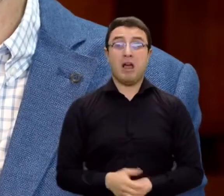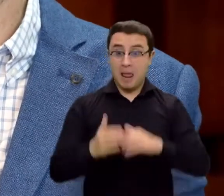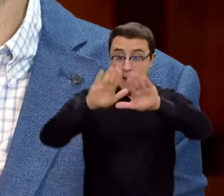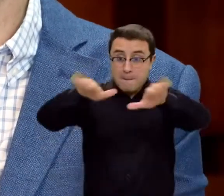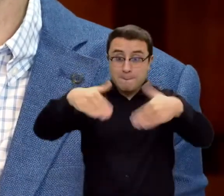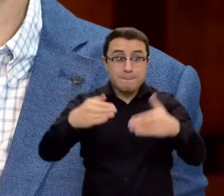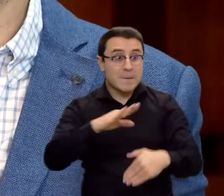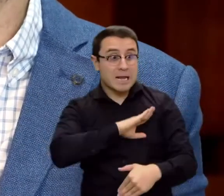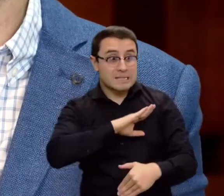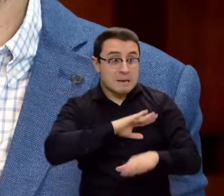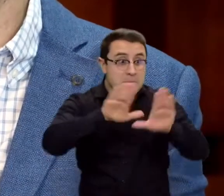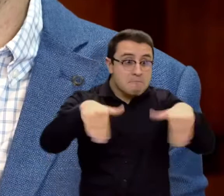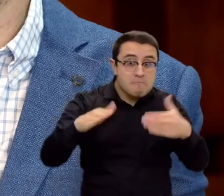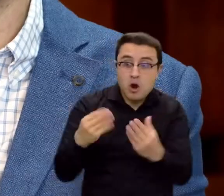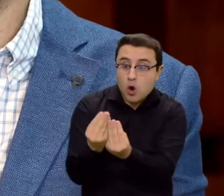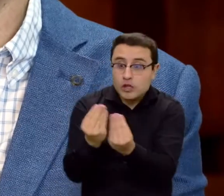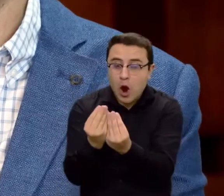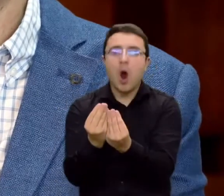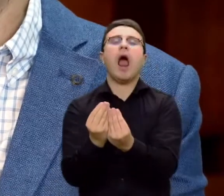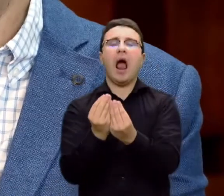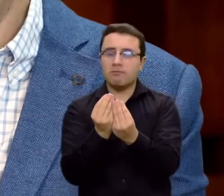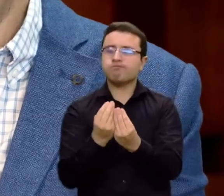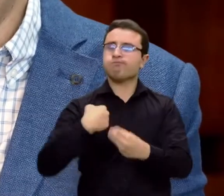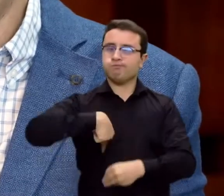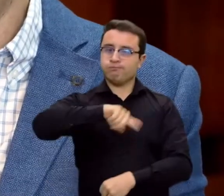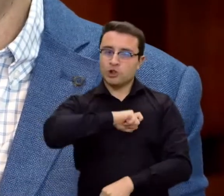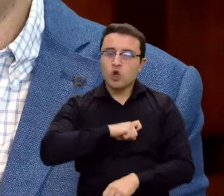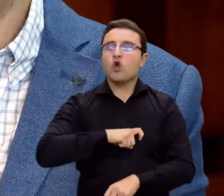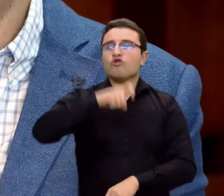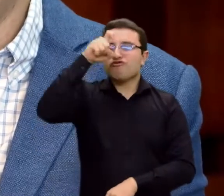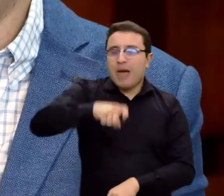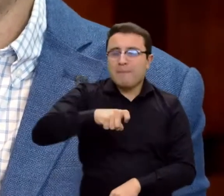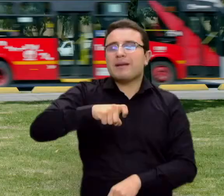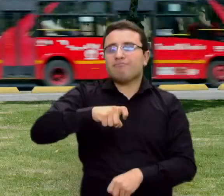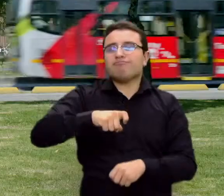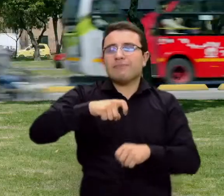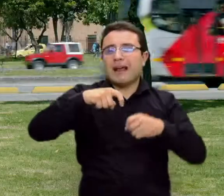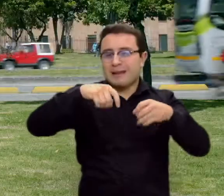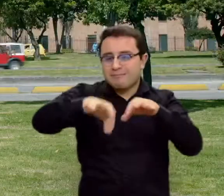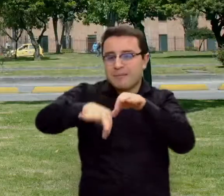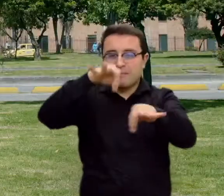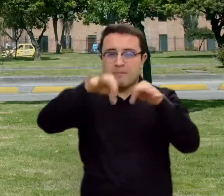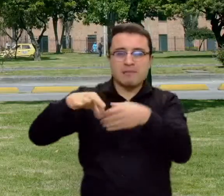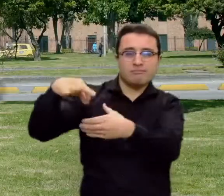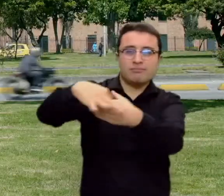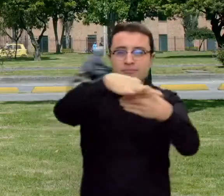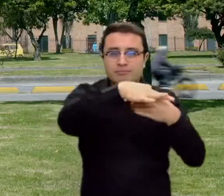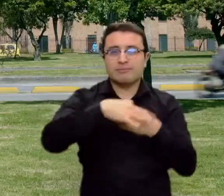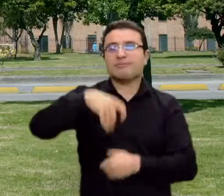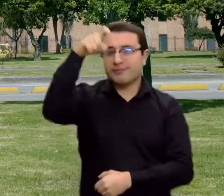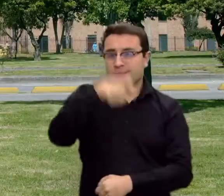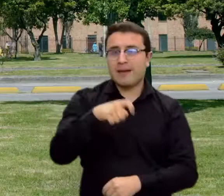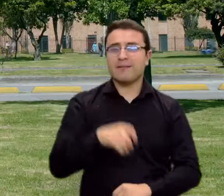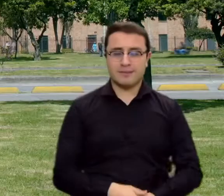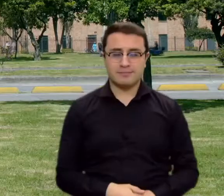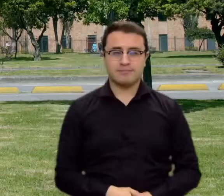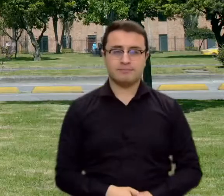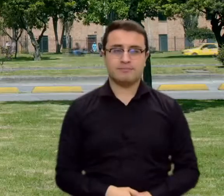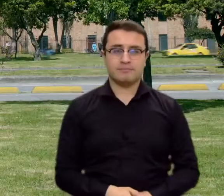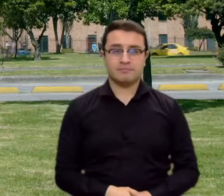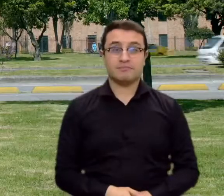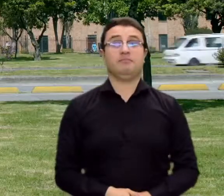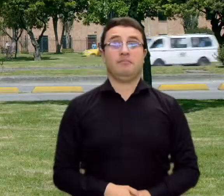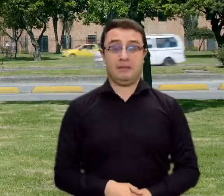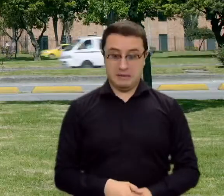para consejo, por lo que nos vemos obligados a realizar esta elección. Sin duda, se trata de unas elecciones sin